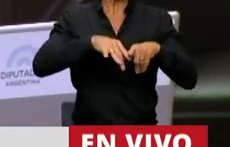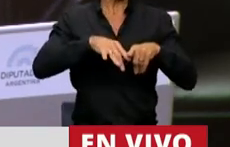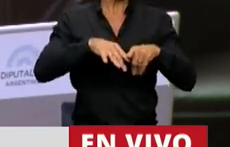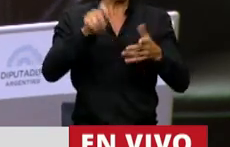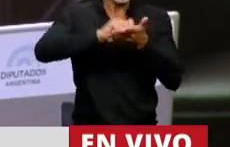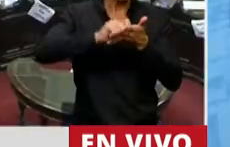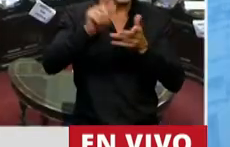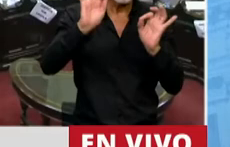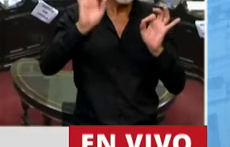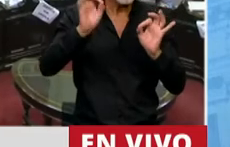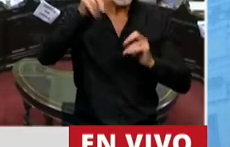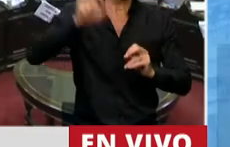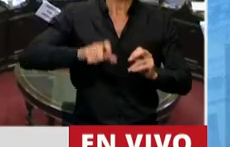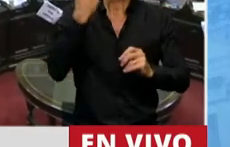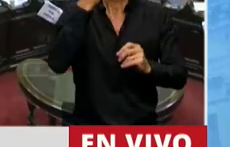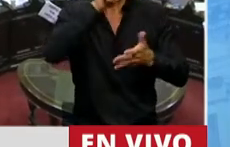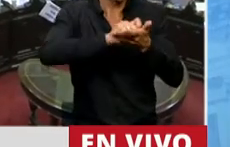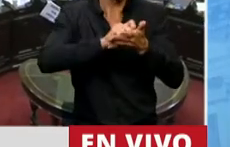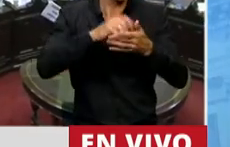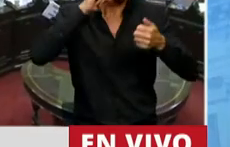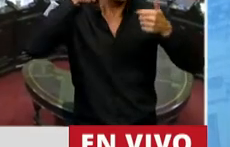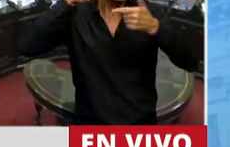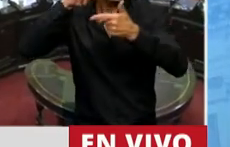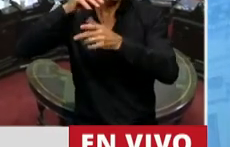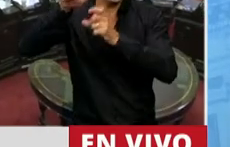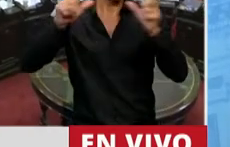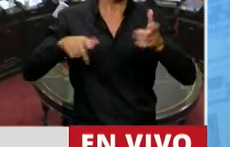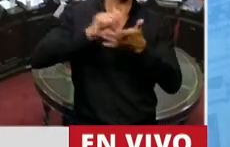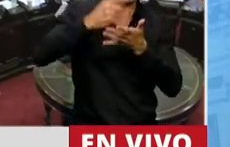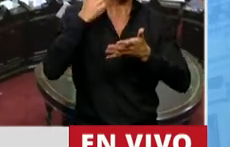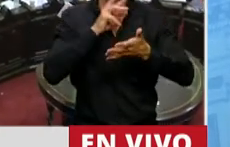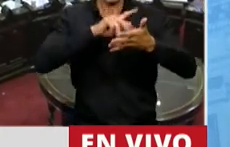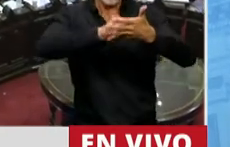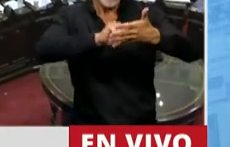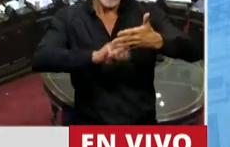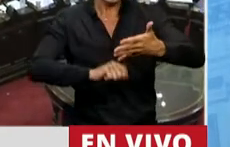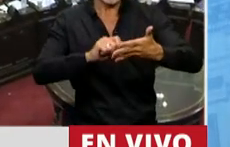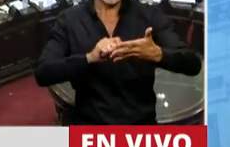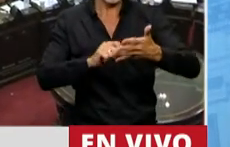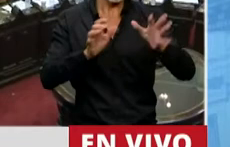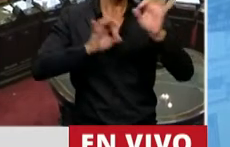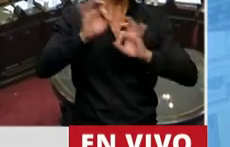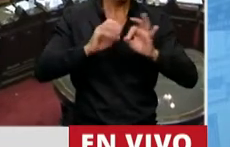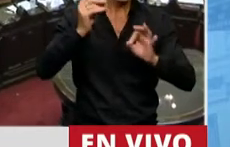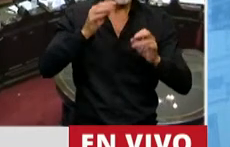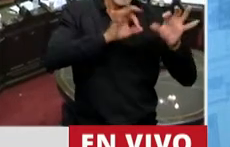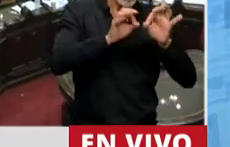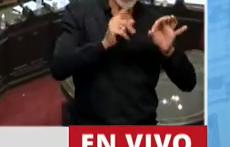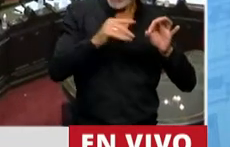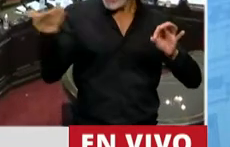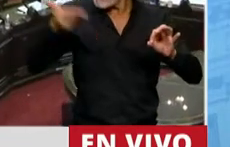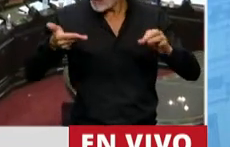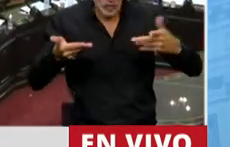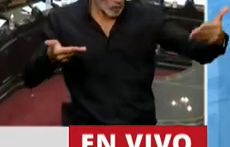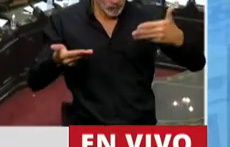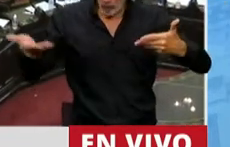autores, o si se quiere, con miles de autores y autoras, porque hubo proyectos de uno y otro